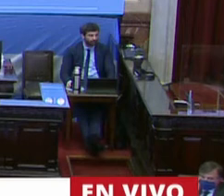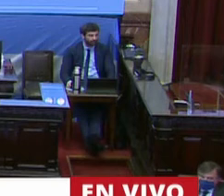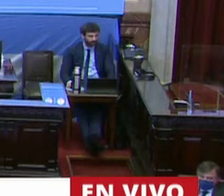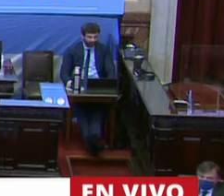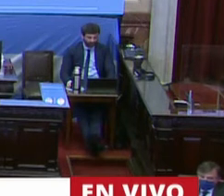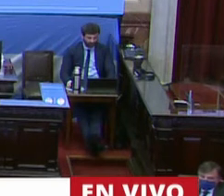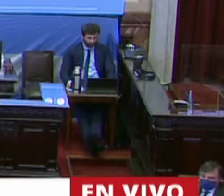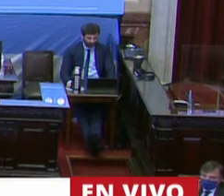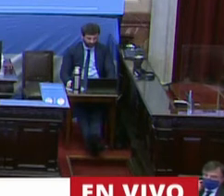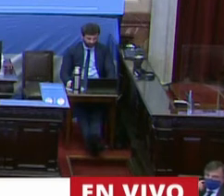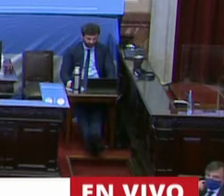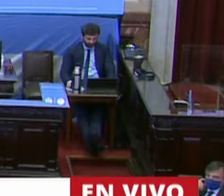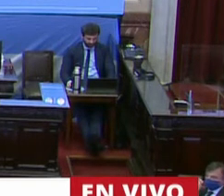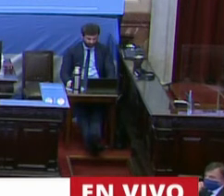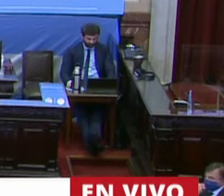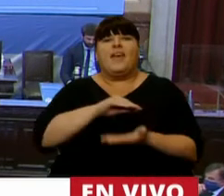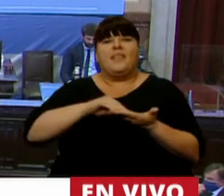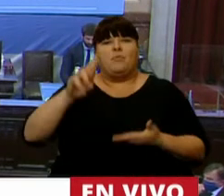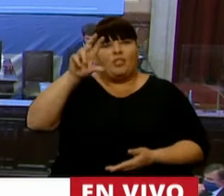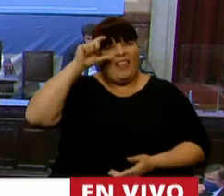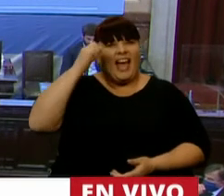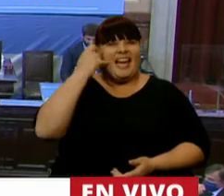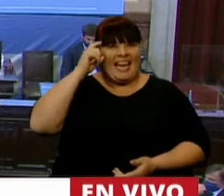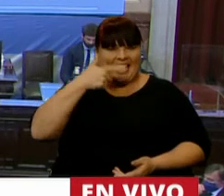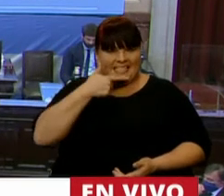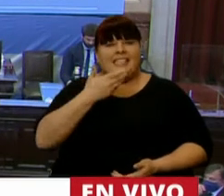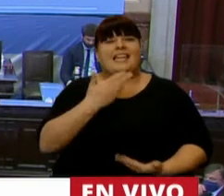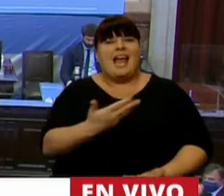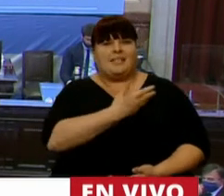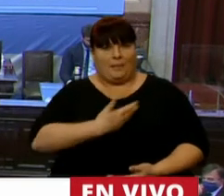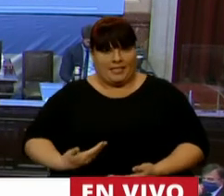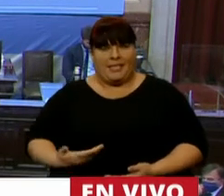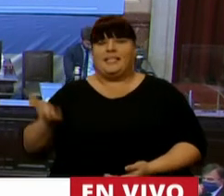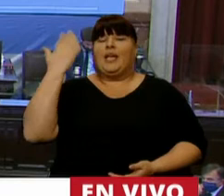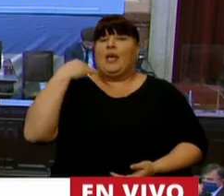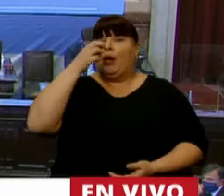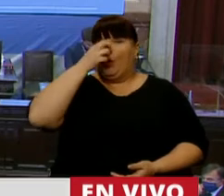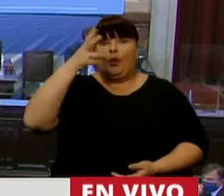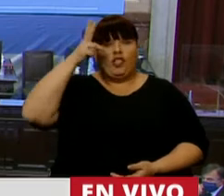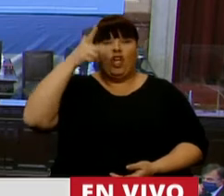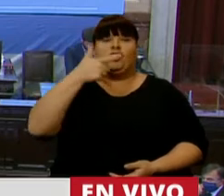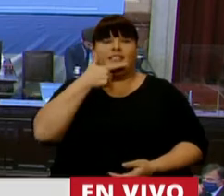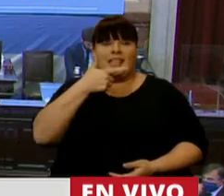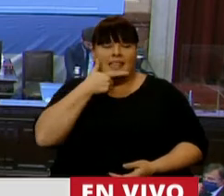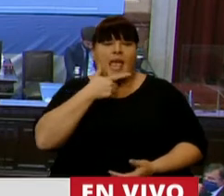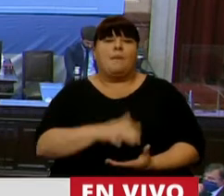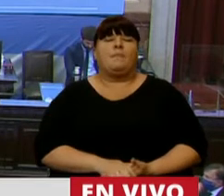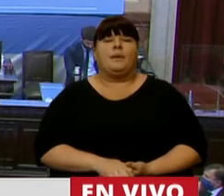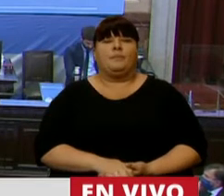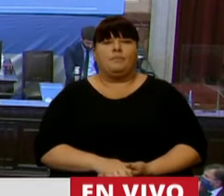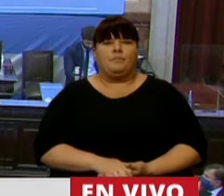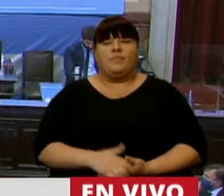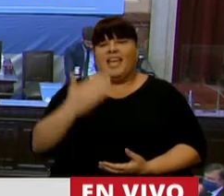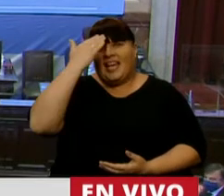Gracias, señor Presidente. El pasado 28 de septiembre se